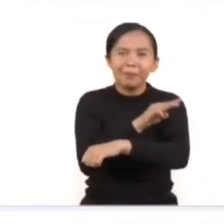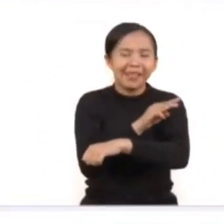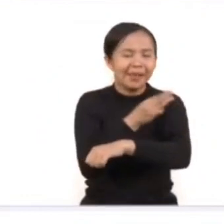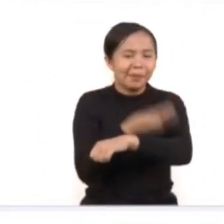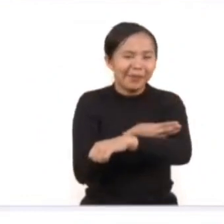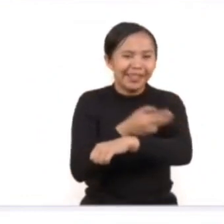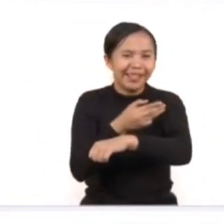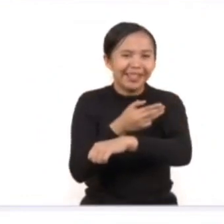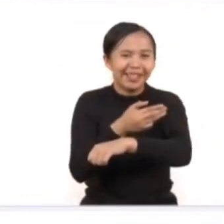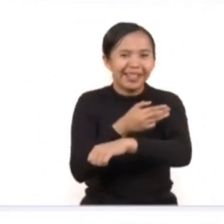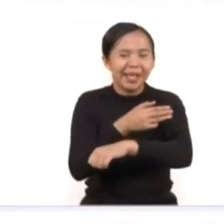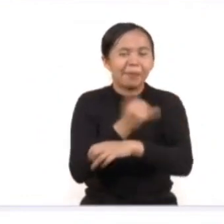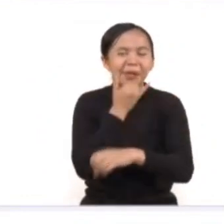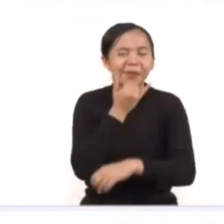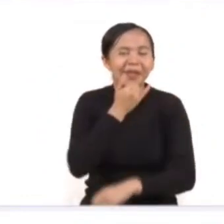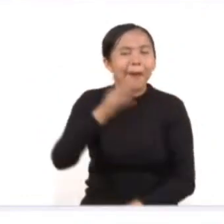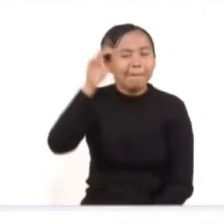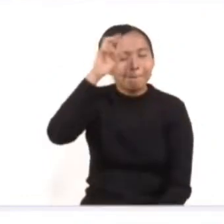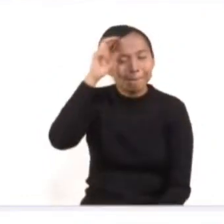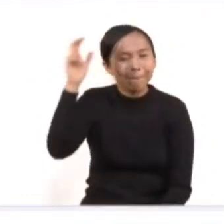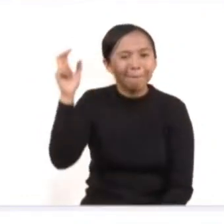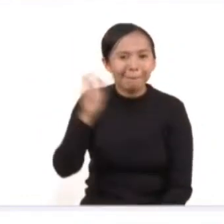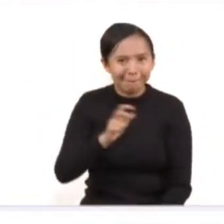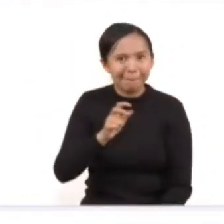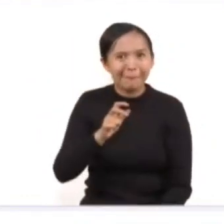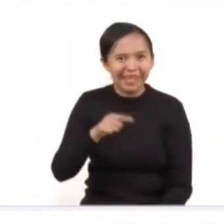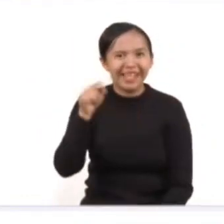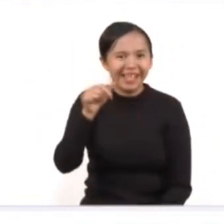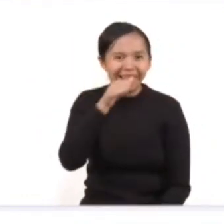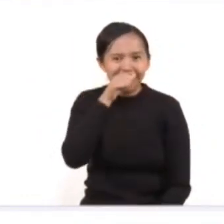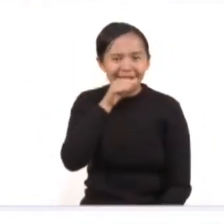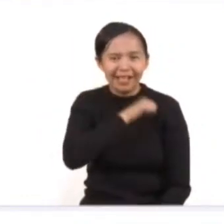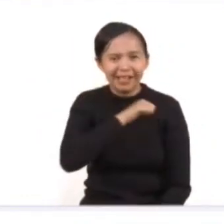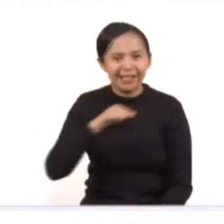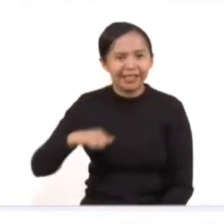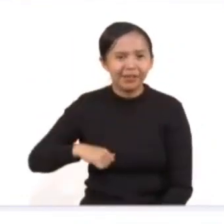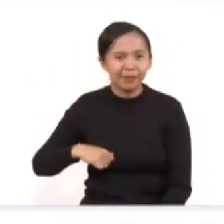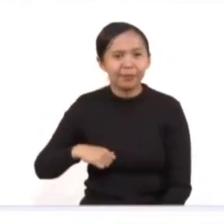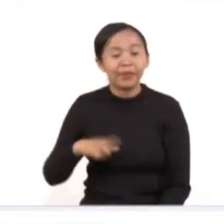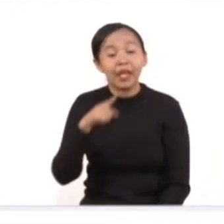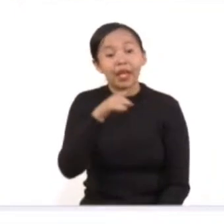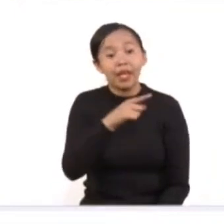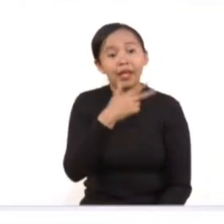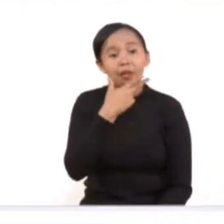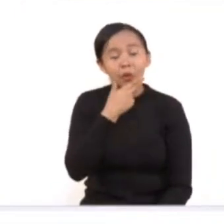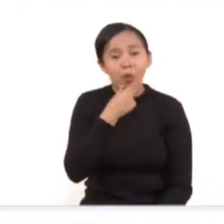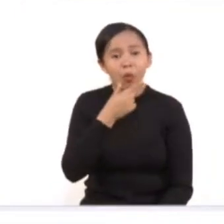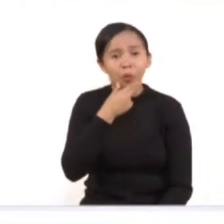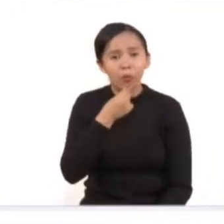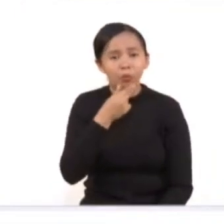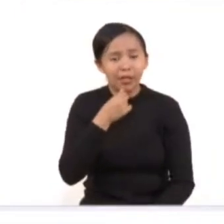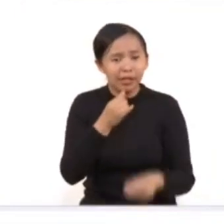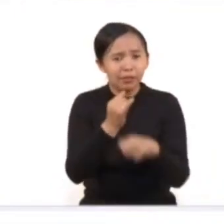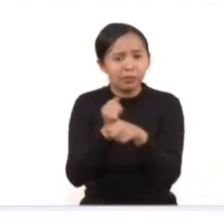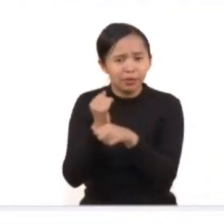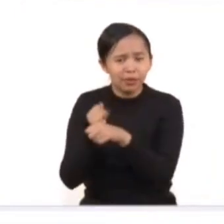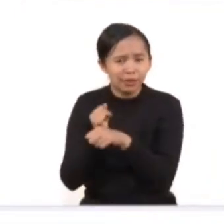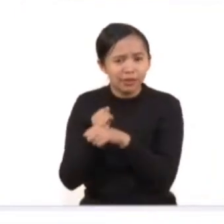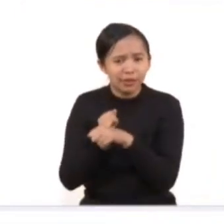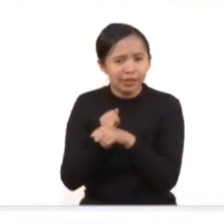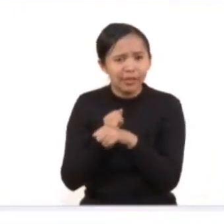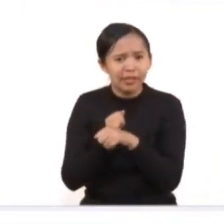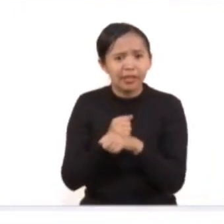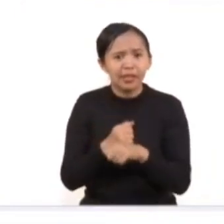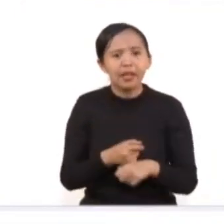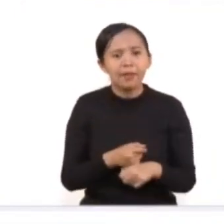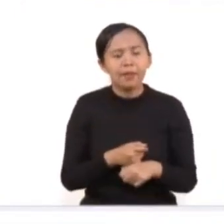En este caso, gracias a una investigación exhaustiva y robusta, logramos la vinculación a proceso del